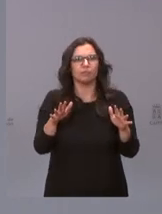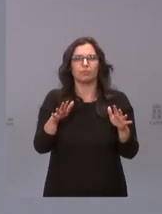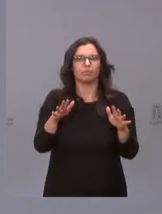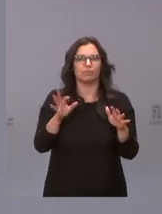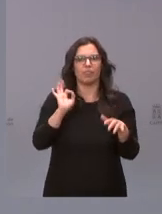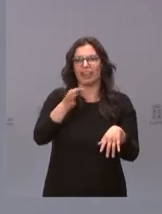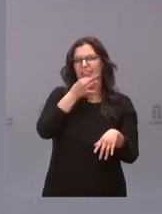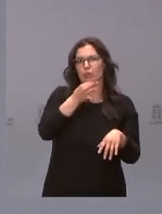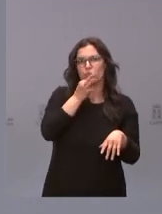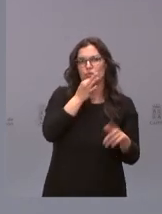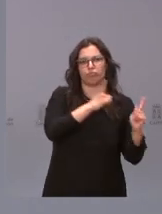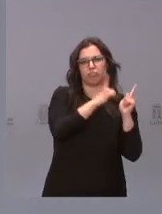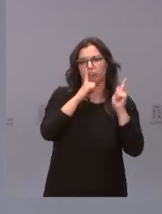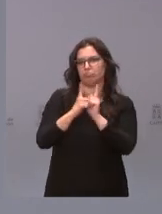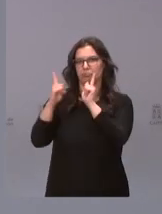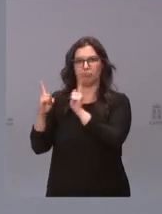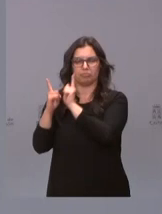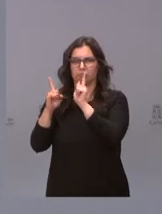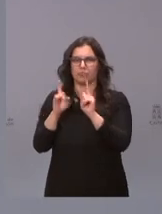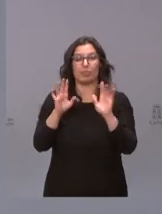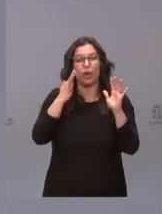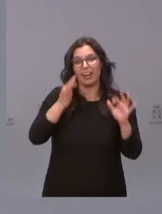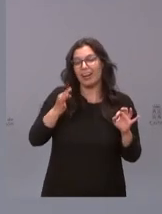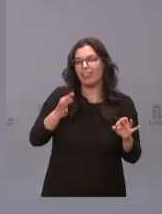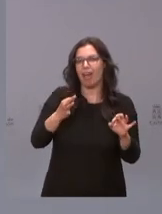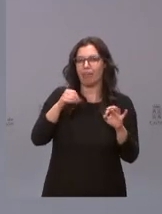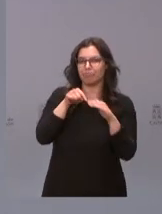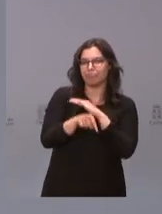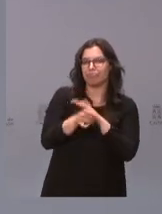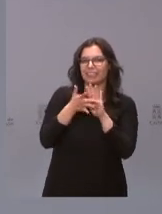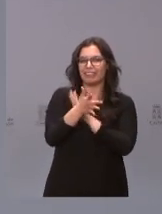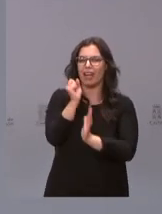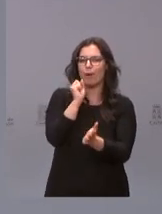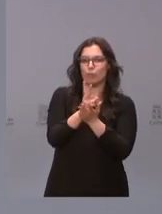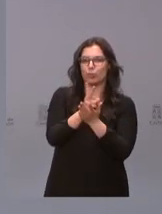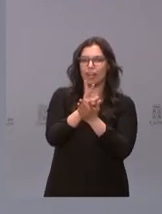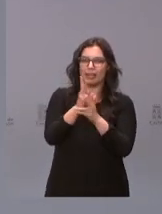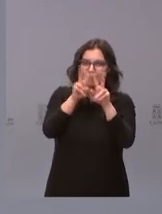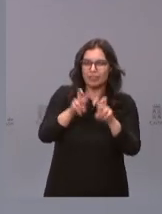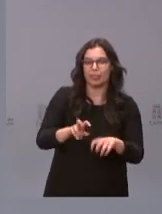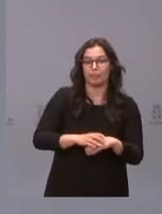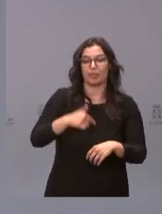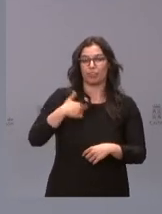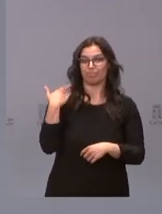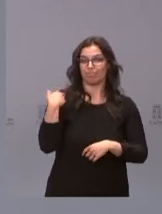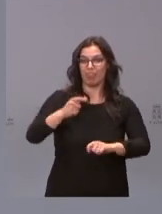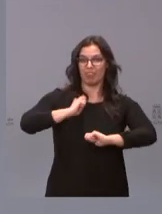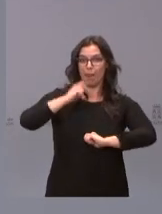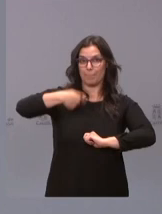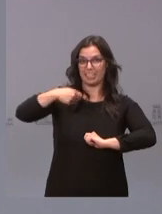intervenciones, es la apuesta por la investigación. Lo dije en mi discurso de investidura.